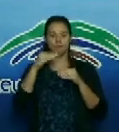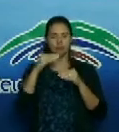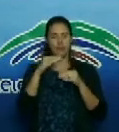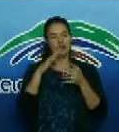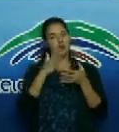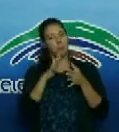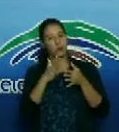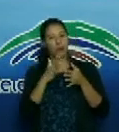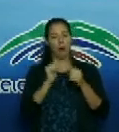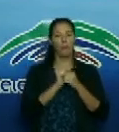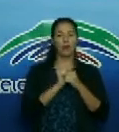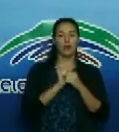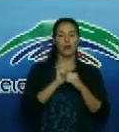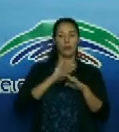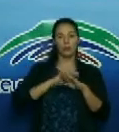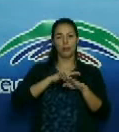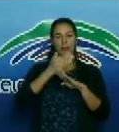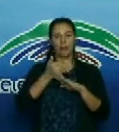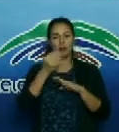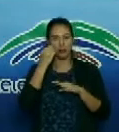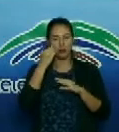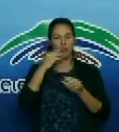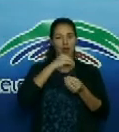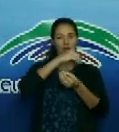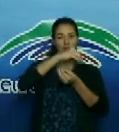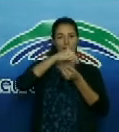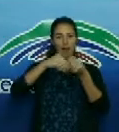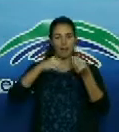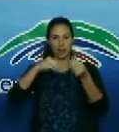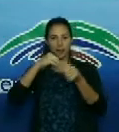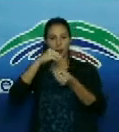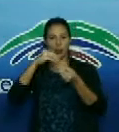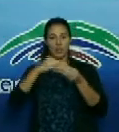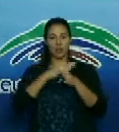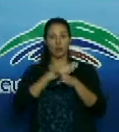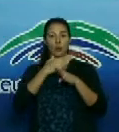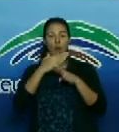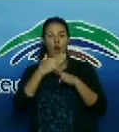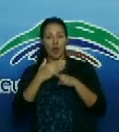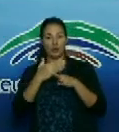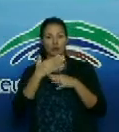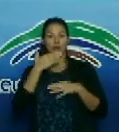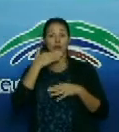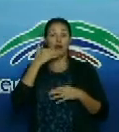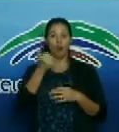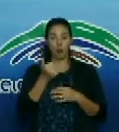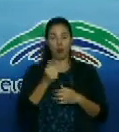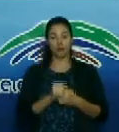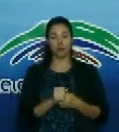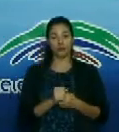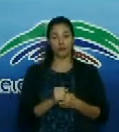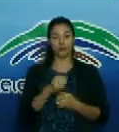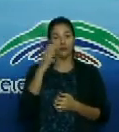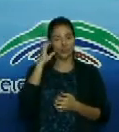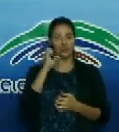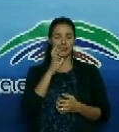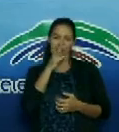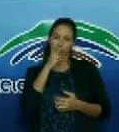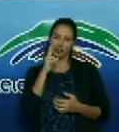de grave, es decir, vemos su evolución favorable, incluso hasta de cuidado, o cuando nos llegaba también un paciente